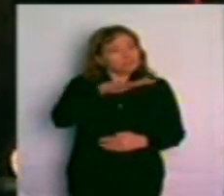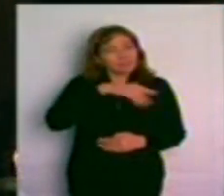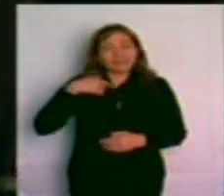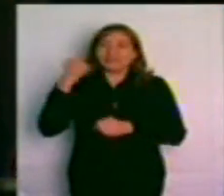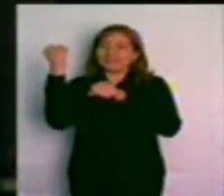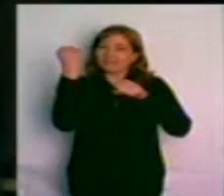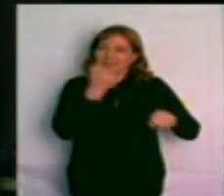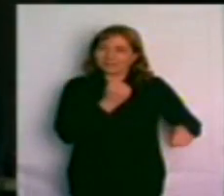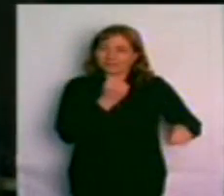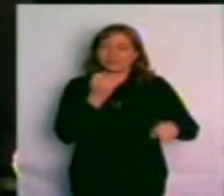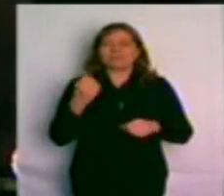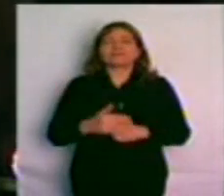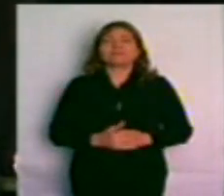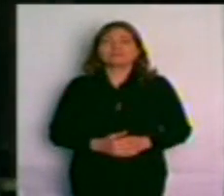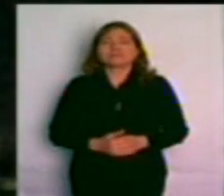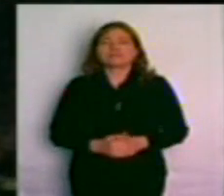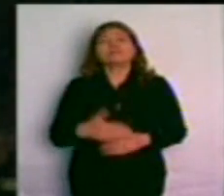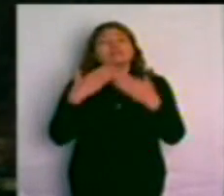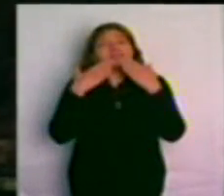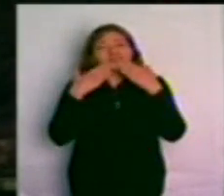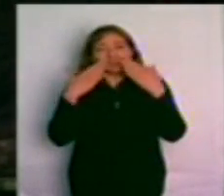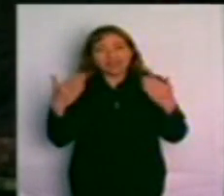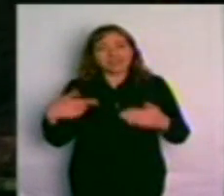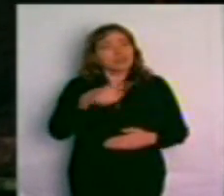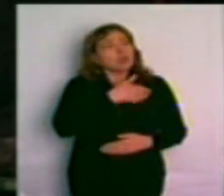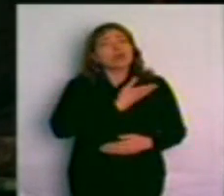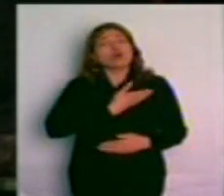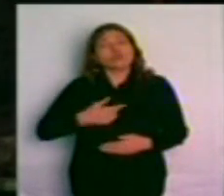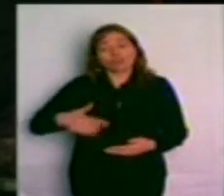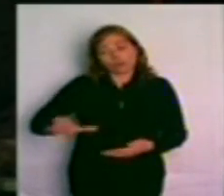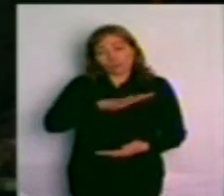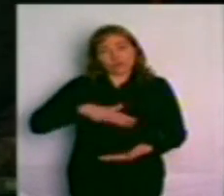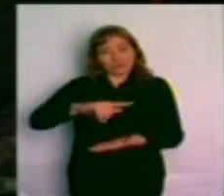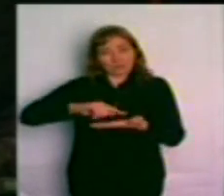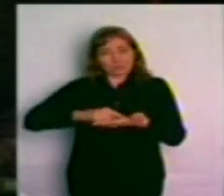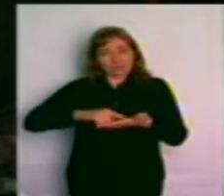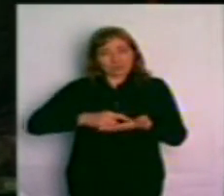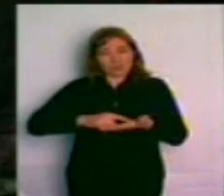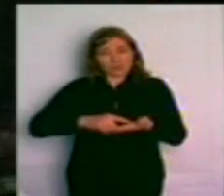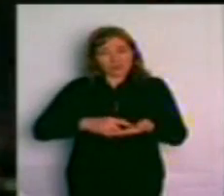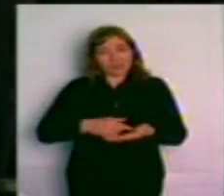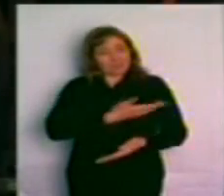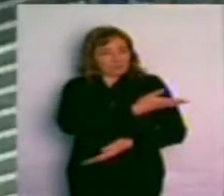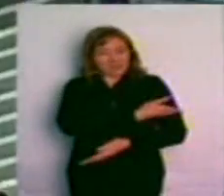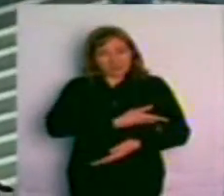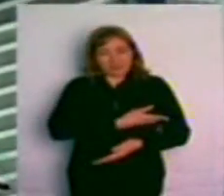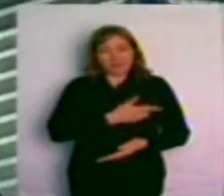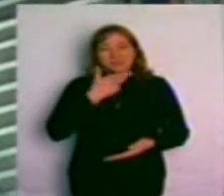Vicente López, gracias al gobernador de la provincia de Buenos Aires, Daniel Scioli,